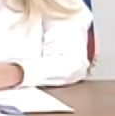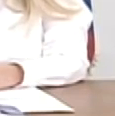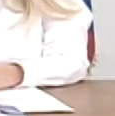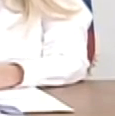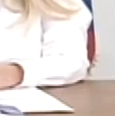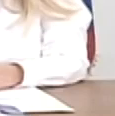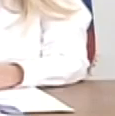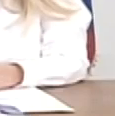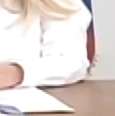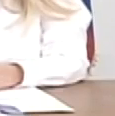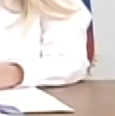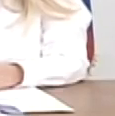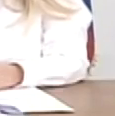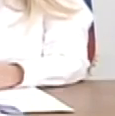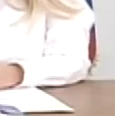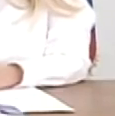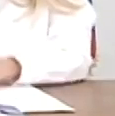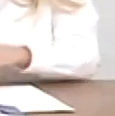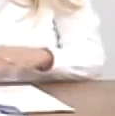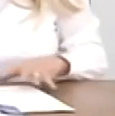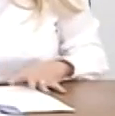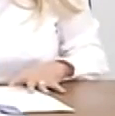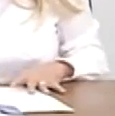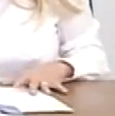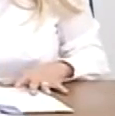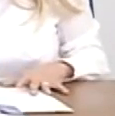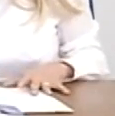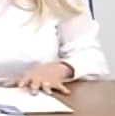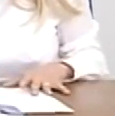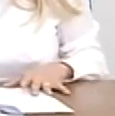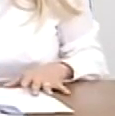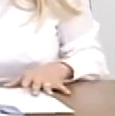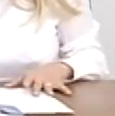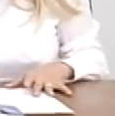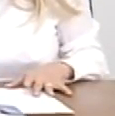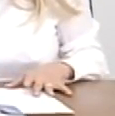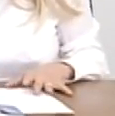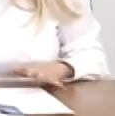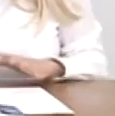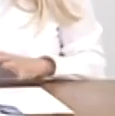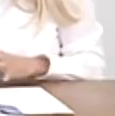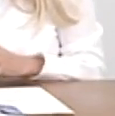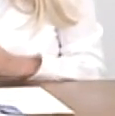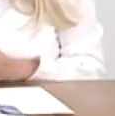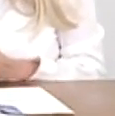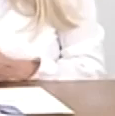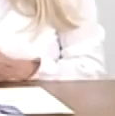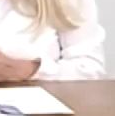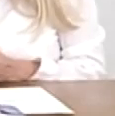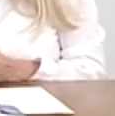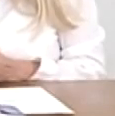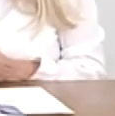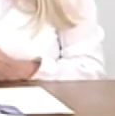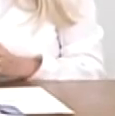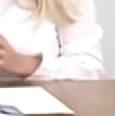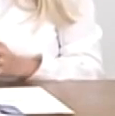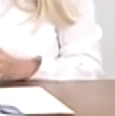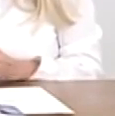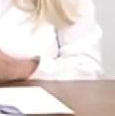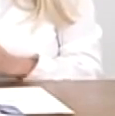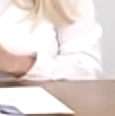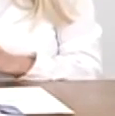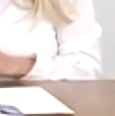responsabilidad. Yo creo que si nosotros continuamos así, presidente, como lo hemos venido haciendo,